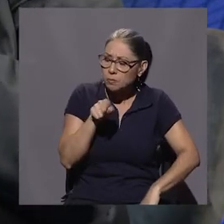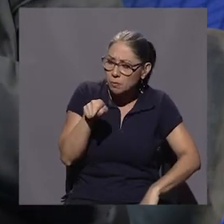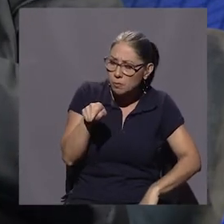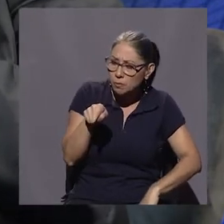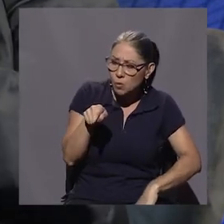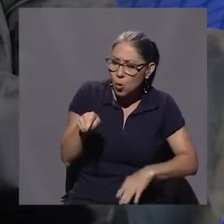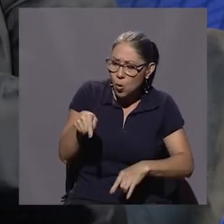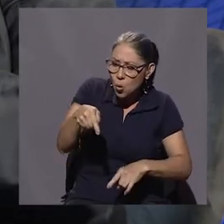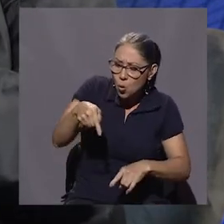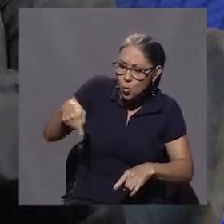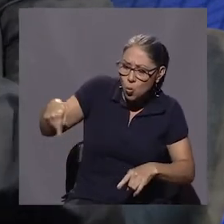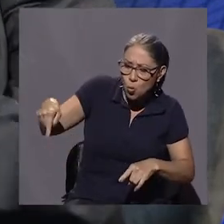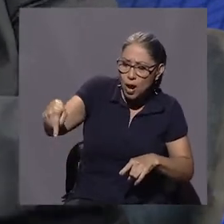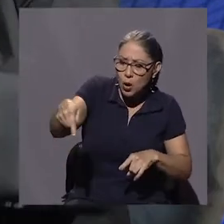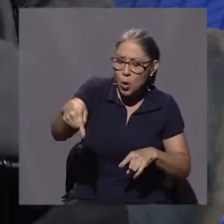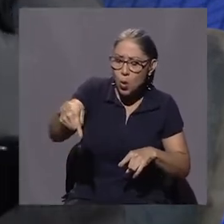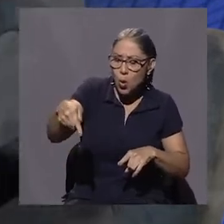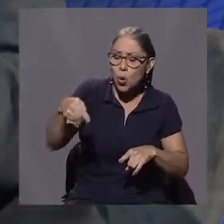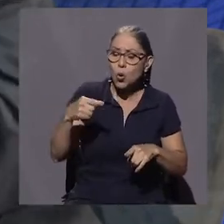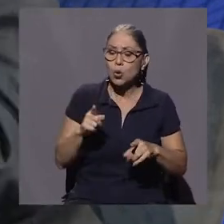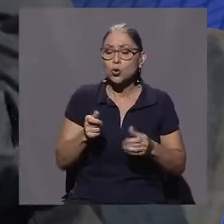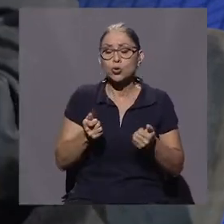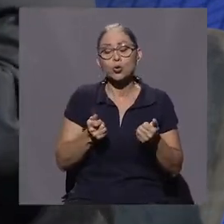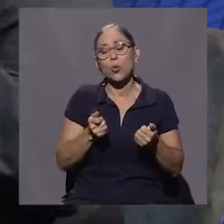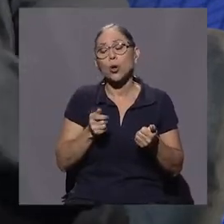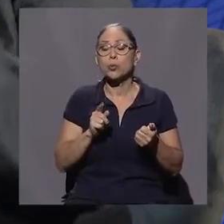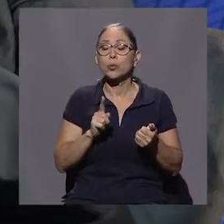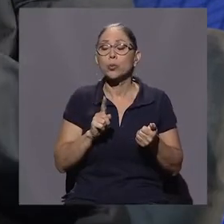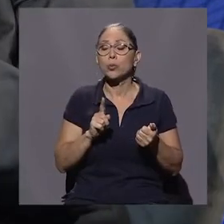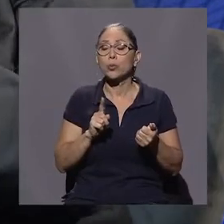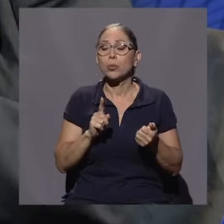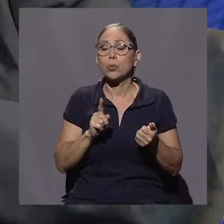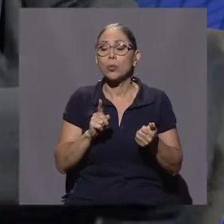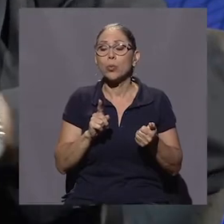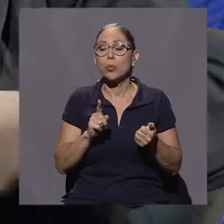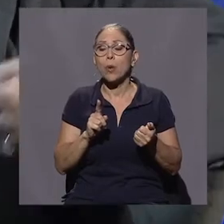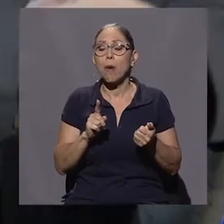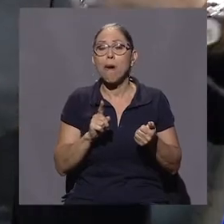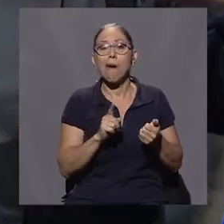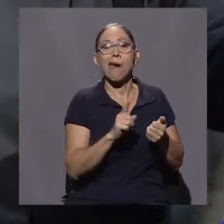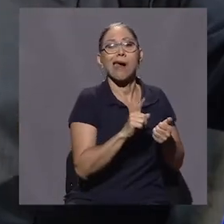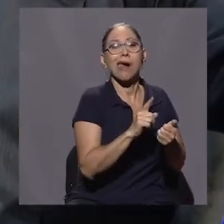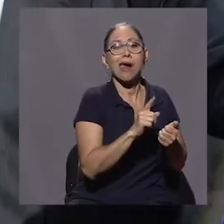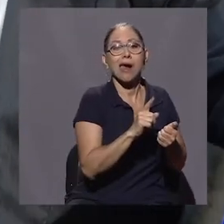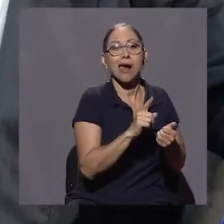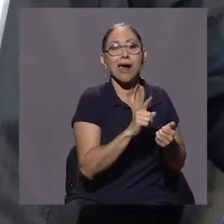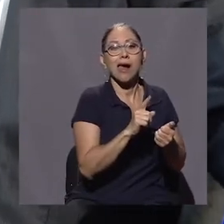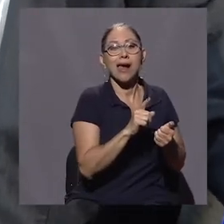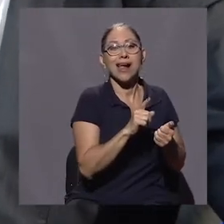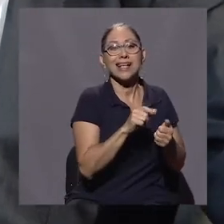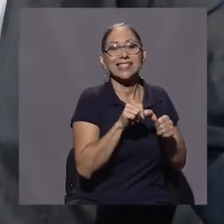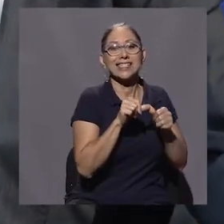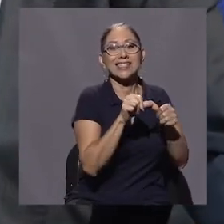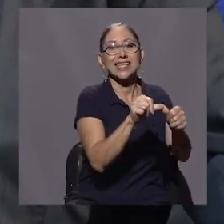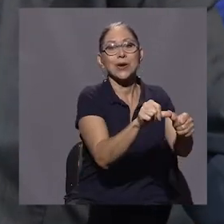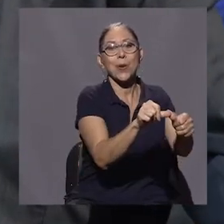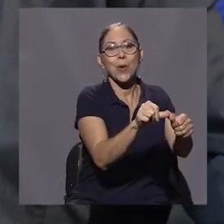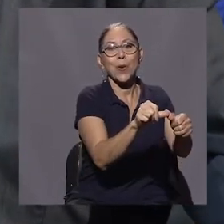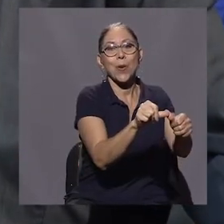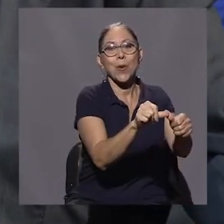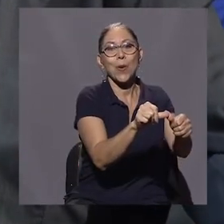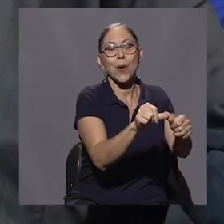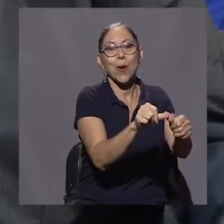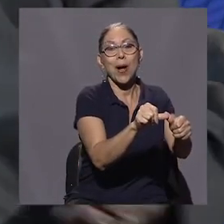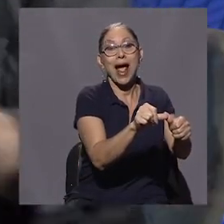sigo. A lo mejor para evadir ese hueco en la calle, yo tuve que tomar el carril impropio,